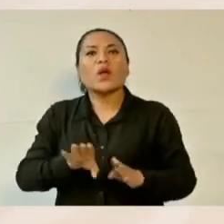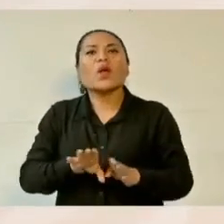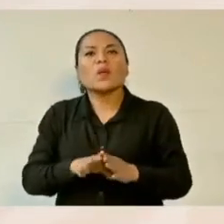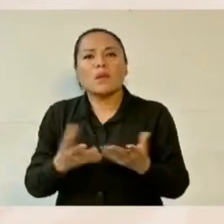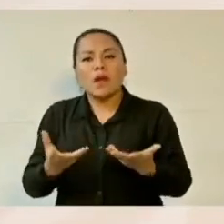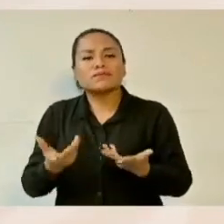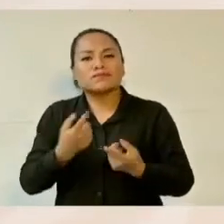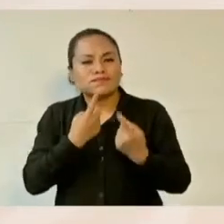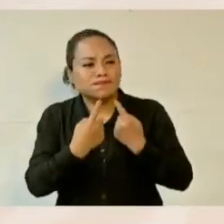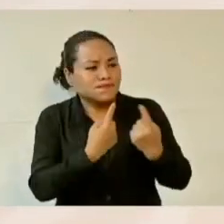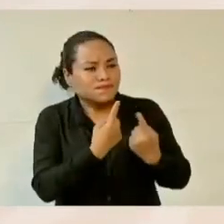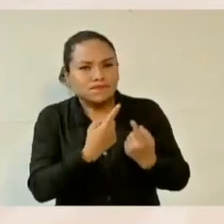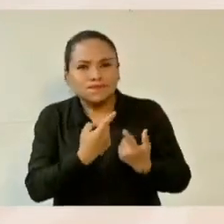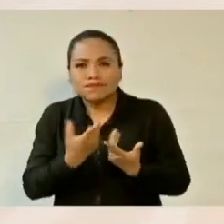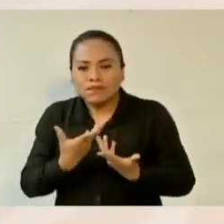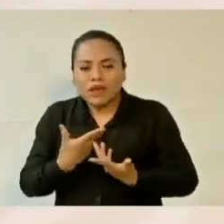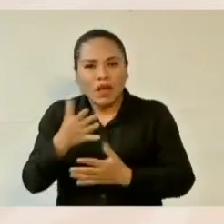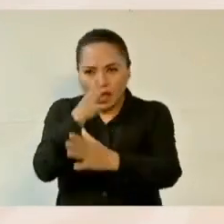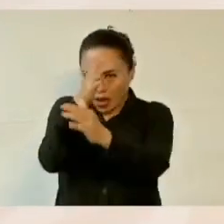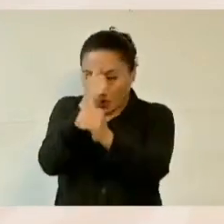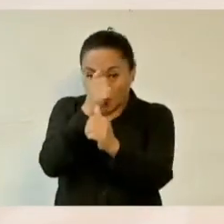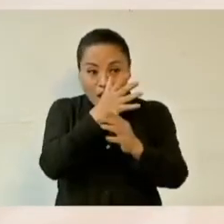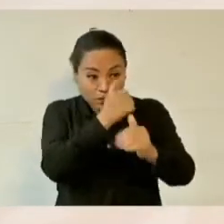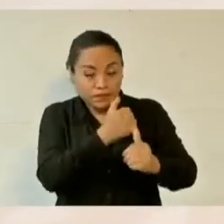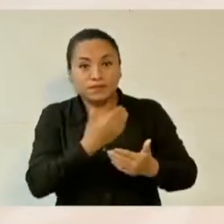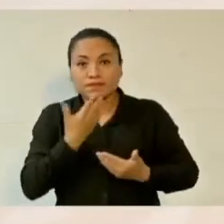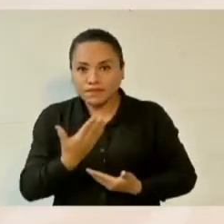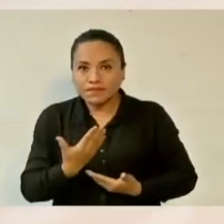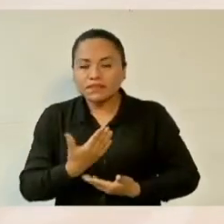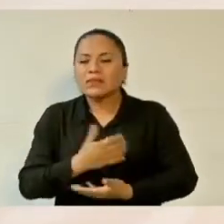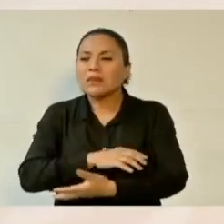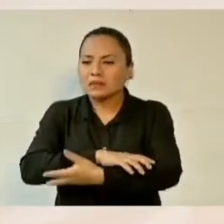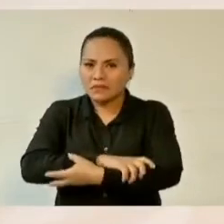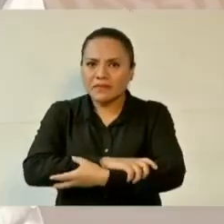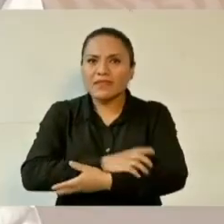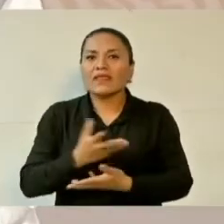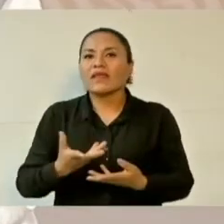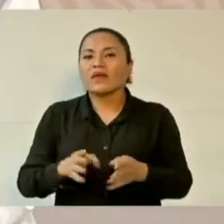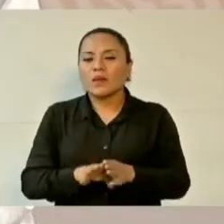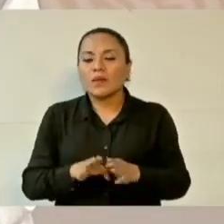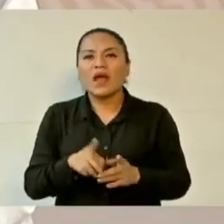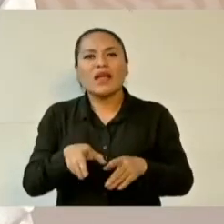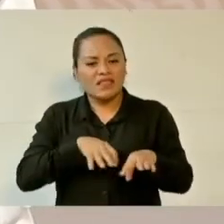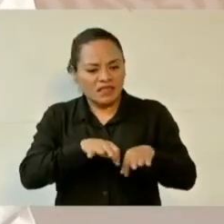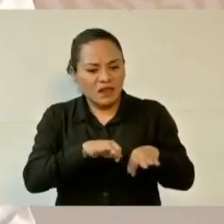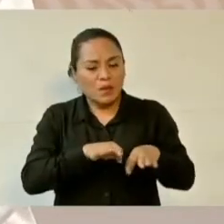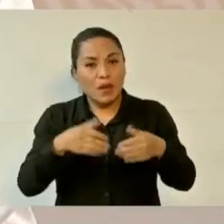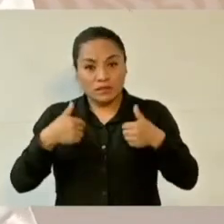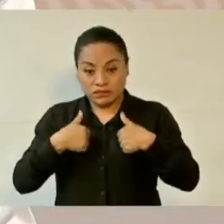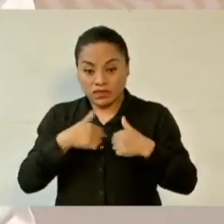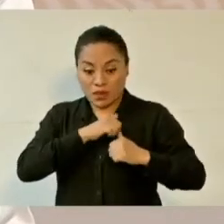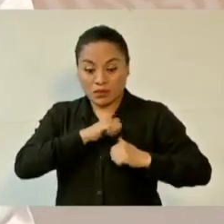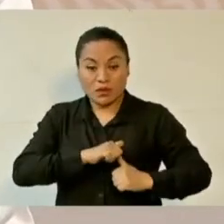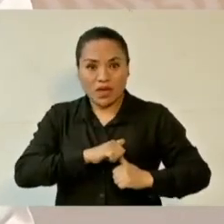cómo las autoridades ven su función como un servicio.